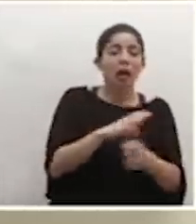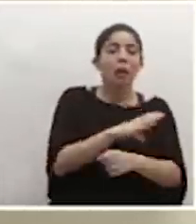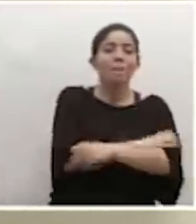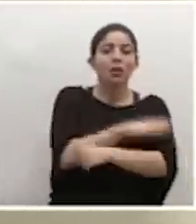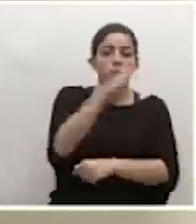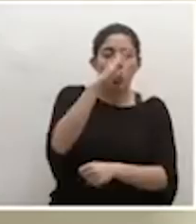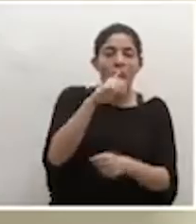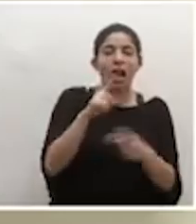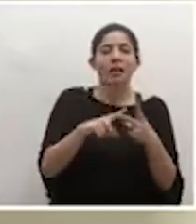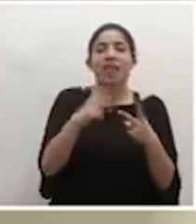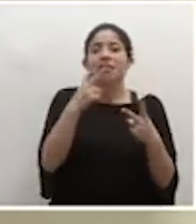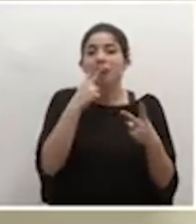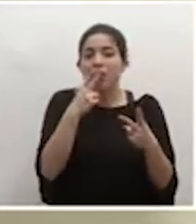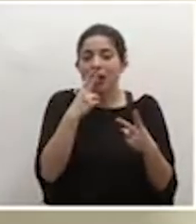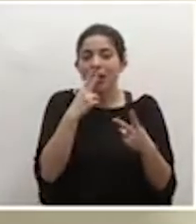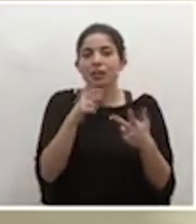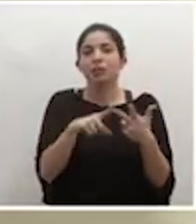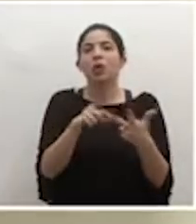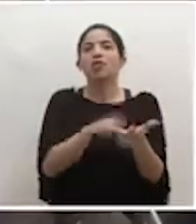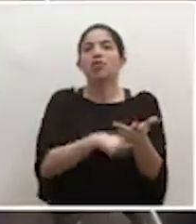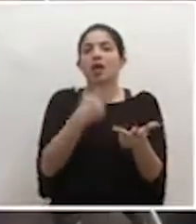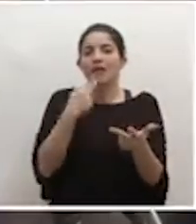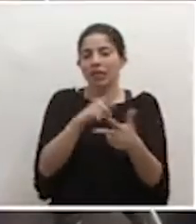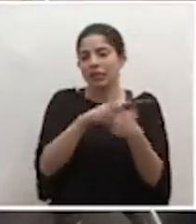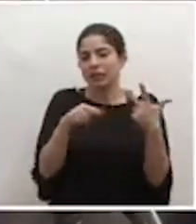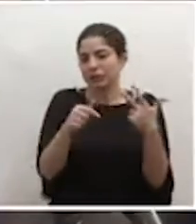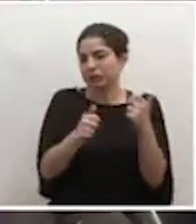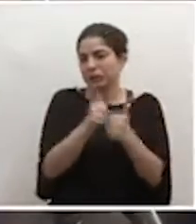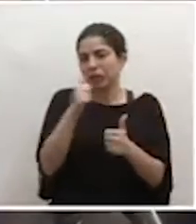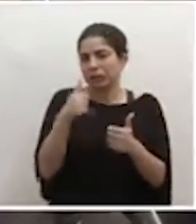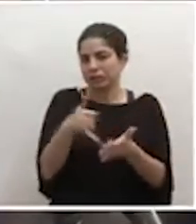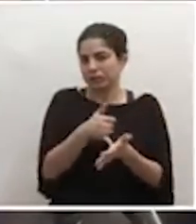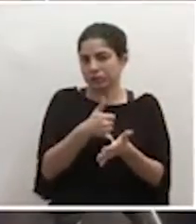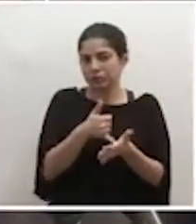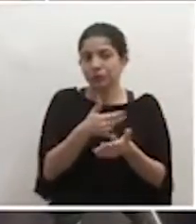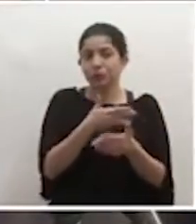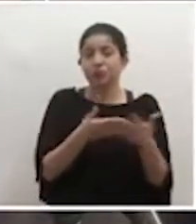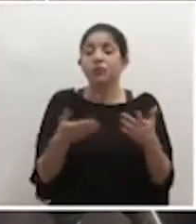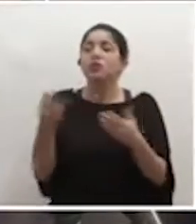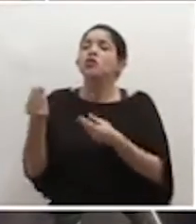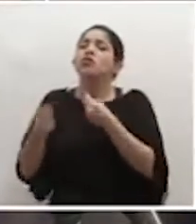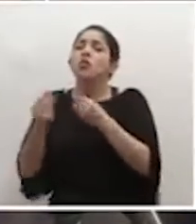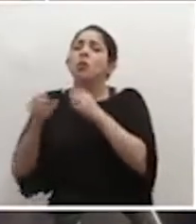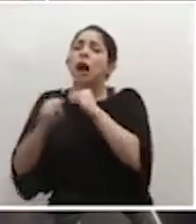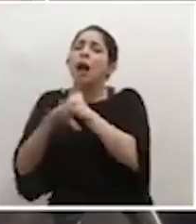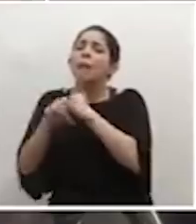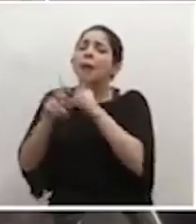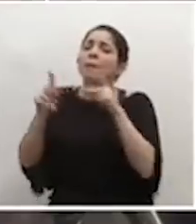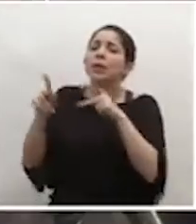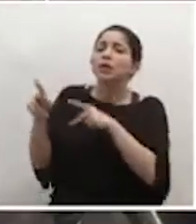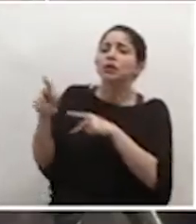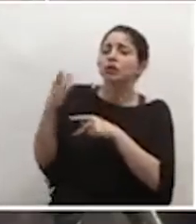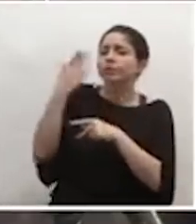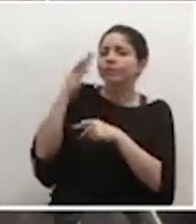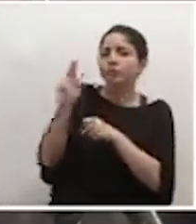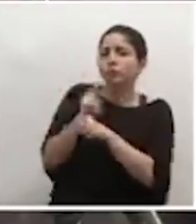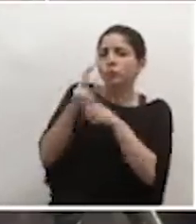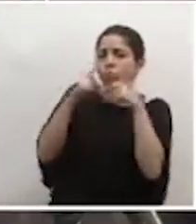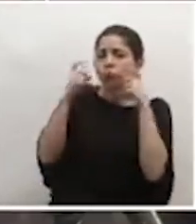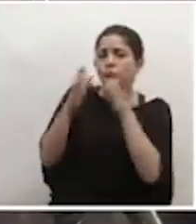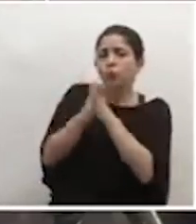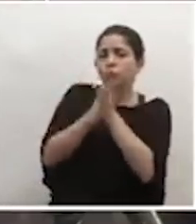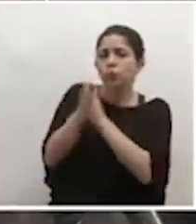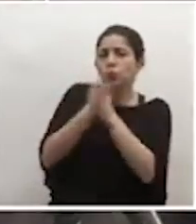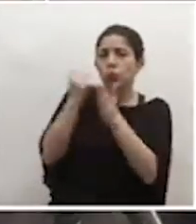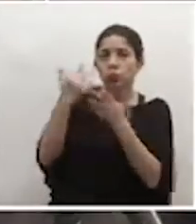hipertensión y tabaquismo. Don Eli, sobre las campañas para llegarle a esas personas que no tienen acceso a internet sobre el uso correcto de mascarillas, el lavado de